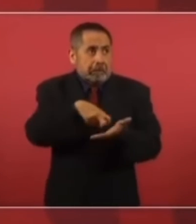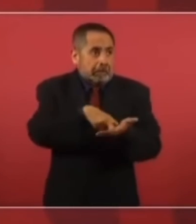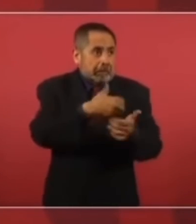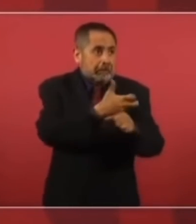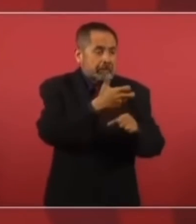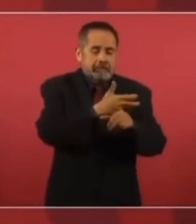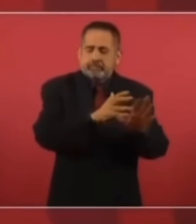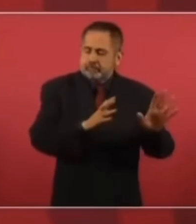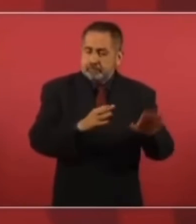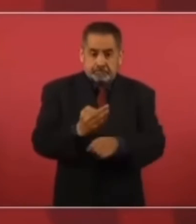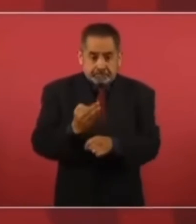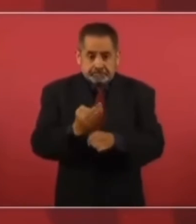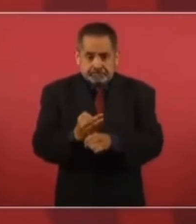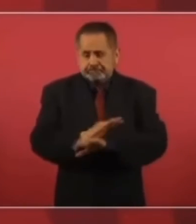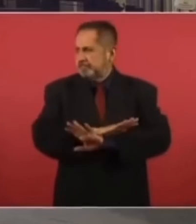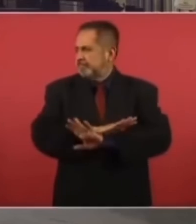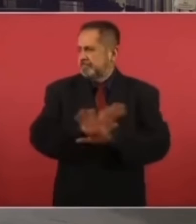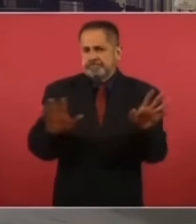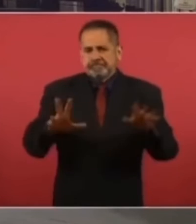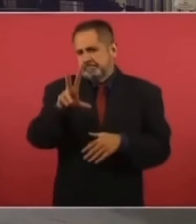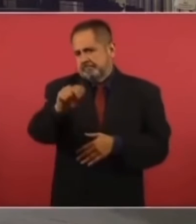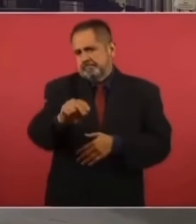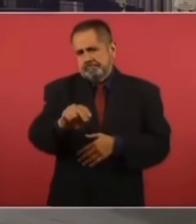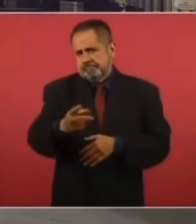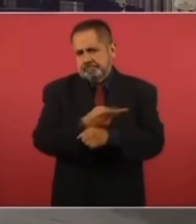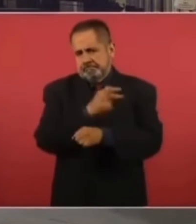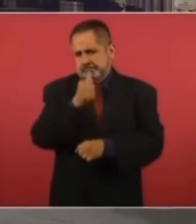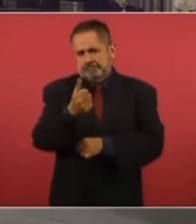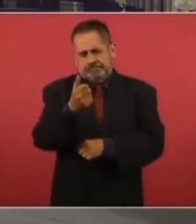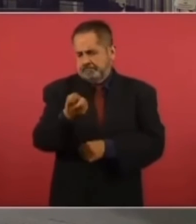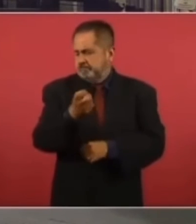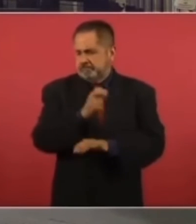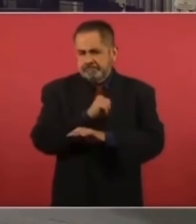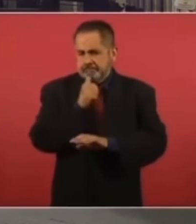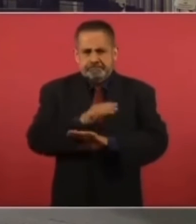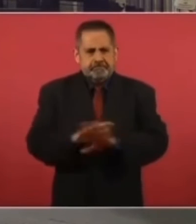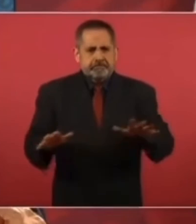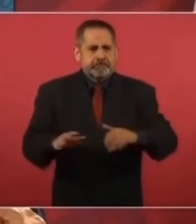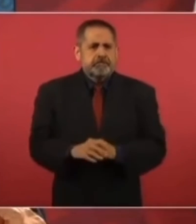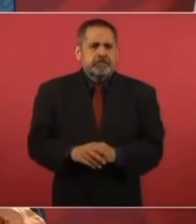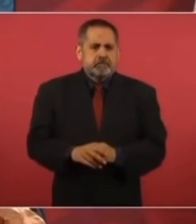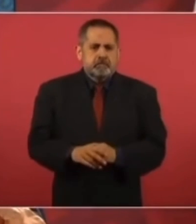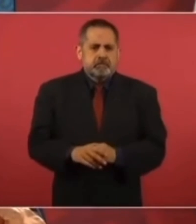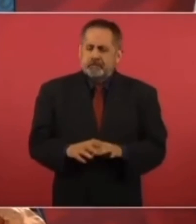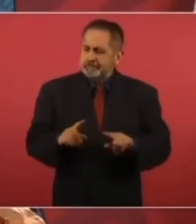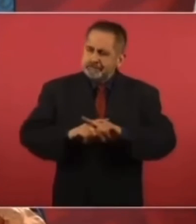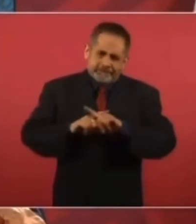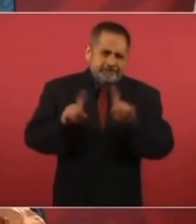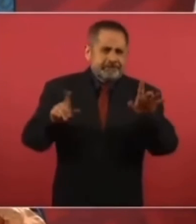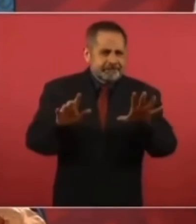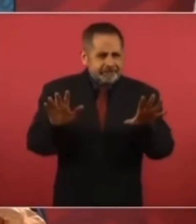eso ya no sucede, ya es una nueva realidad, estamos en un proceso de transformación.